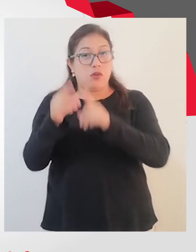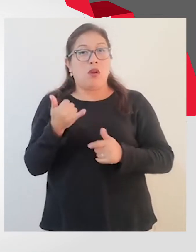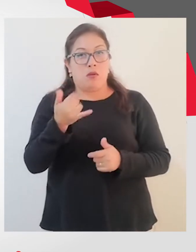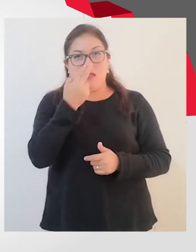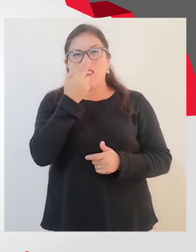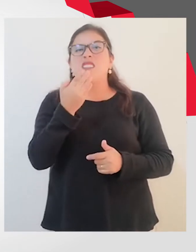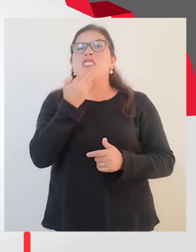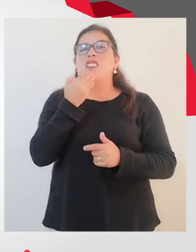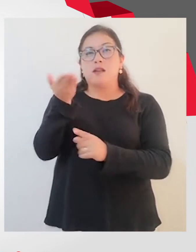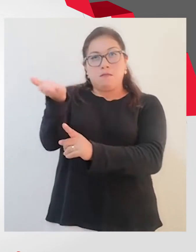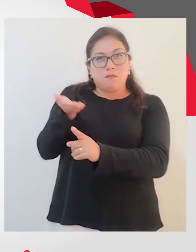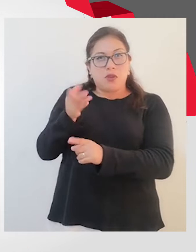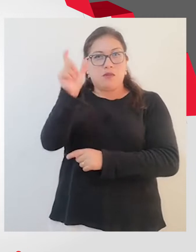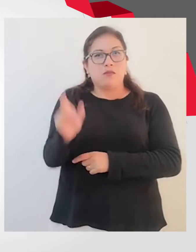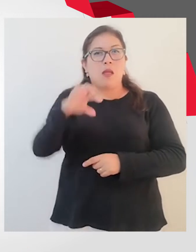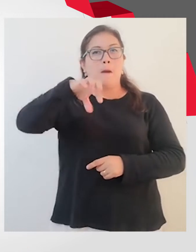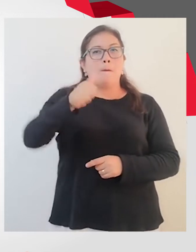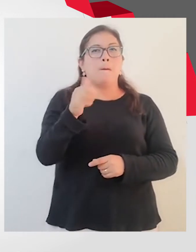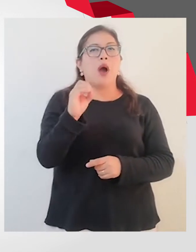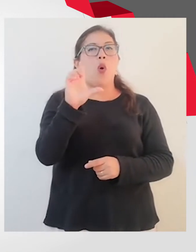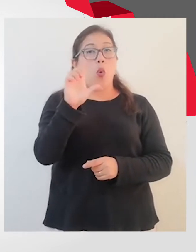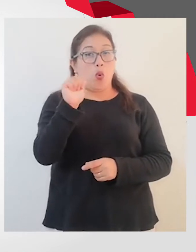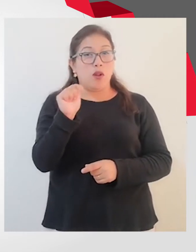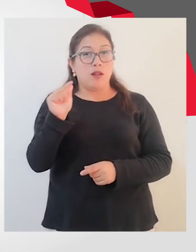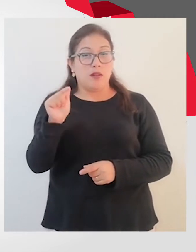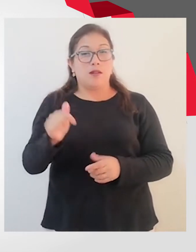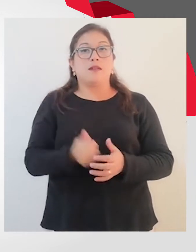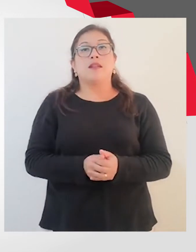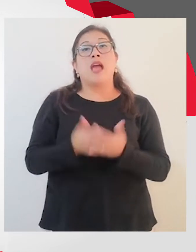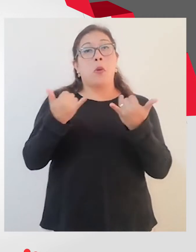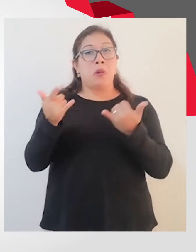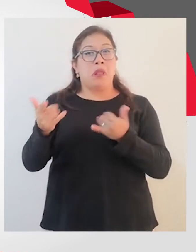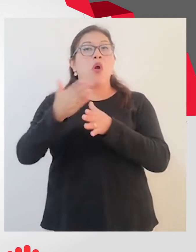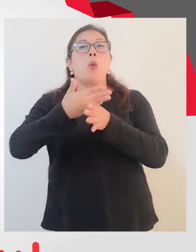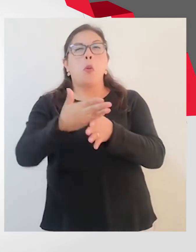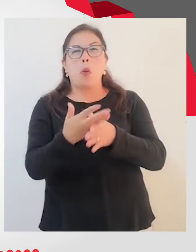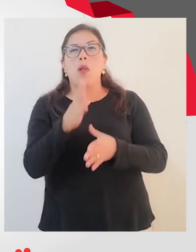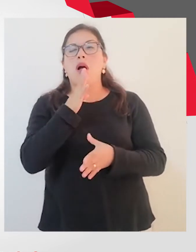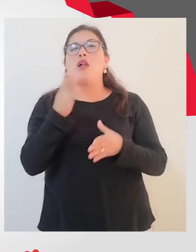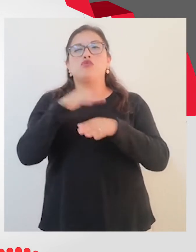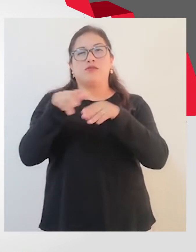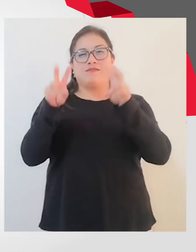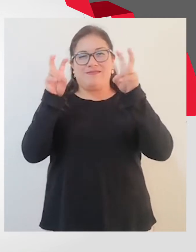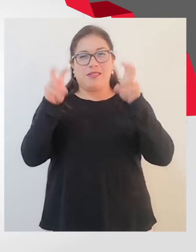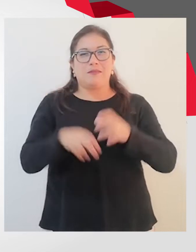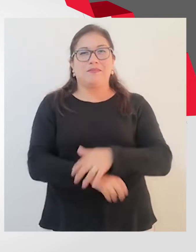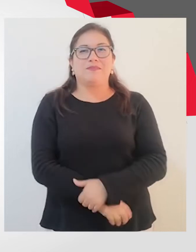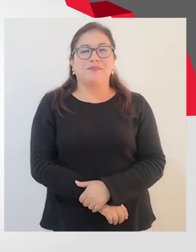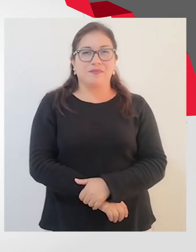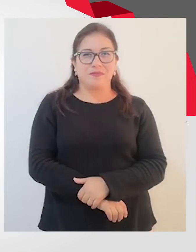para ello ya está la especialista Paola Cepillí Pinglo, quien nos va a comentar sobre este tema.